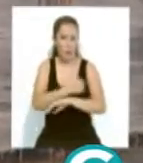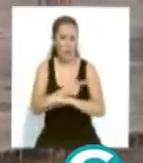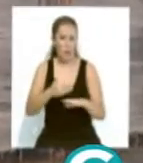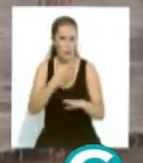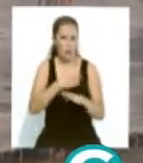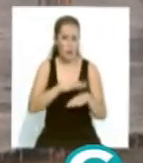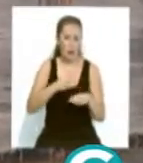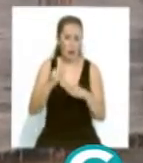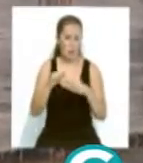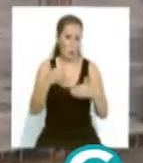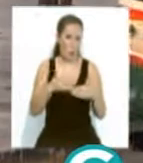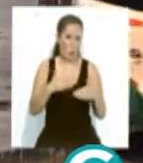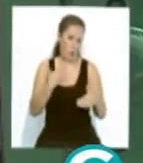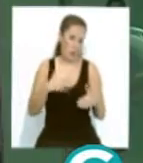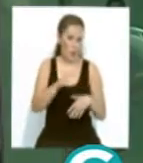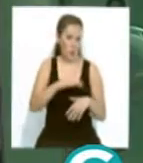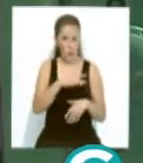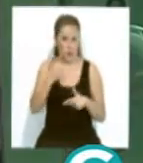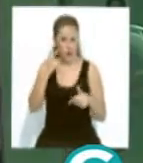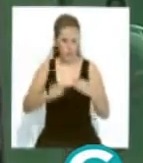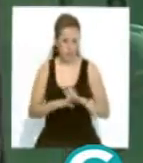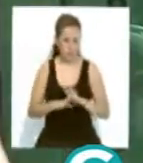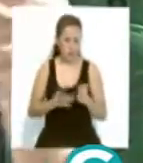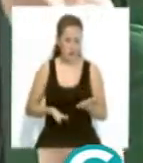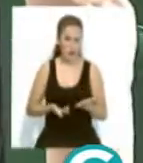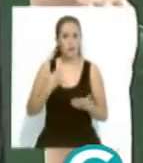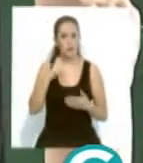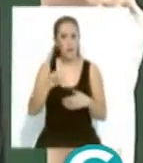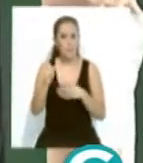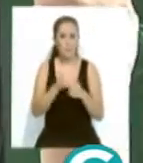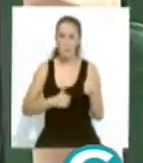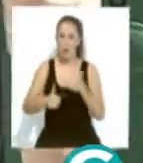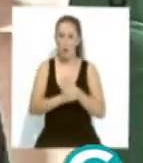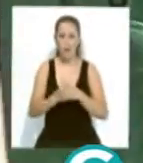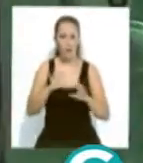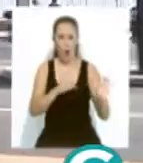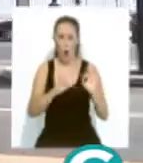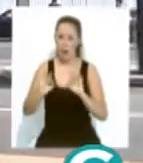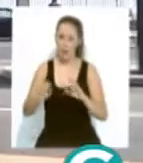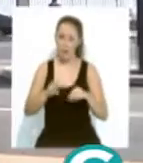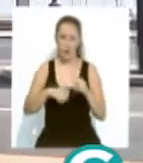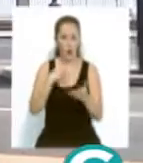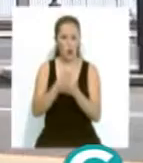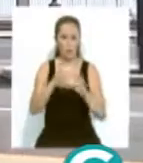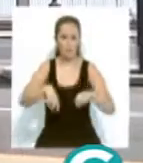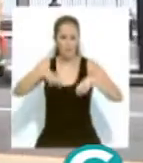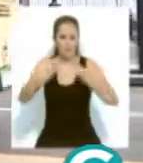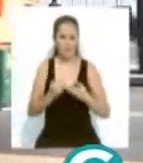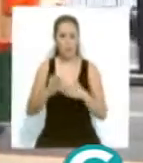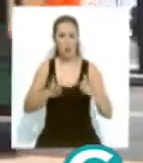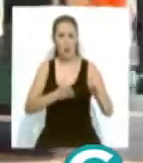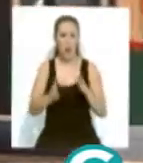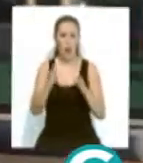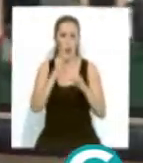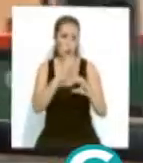hacia un modelo de ciudad sostenible. Entre sus prioridades está la reorganización de las líneas de autobuses urbanos para la